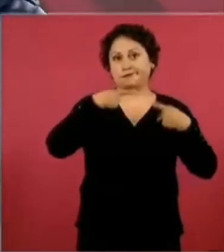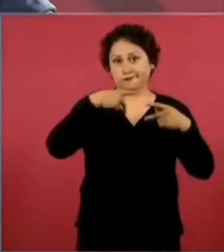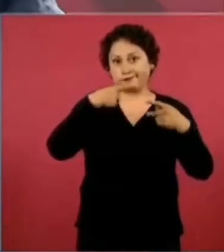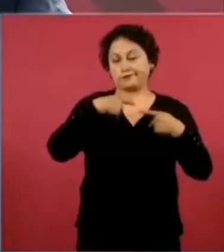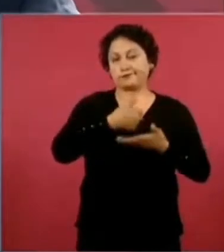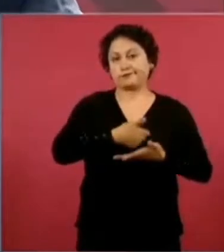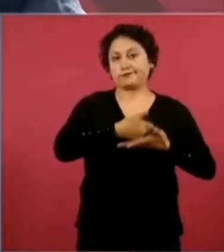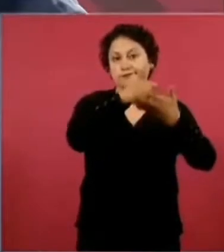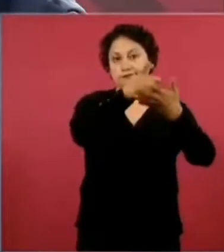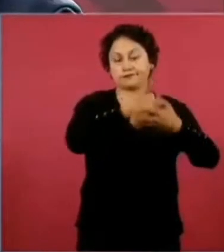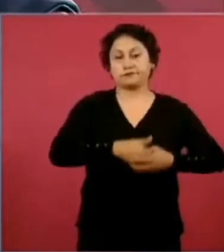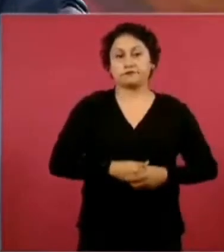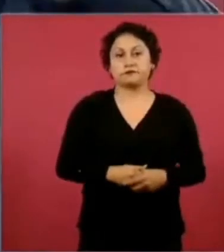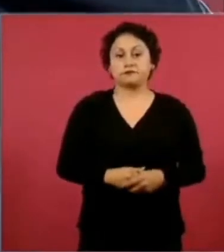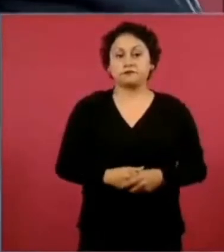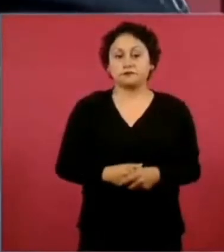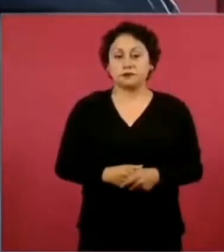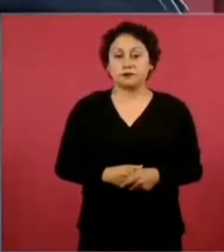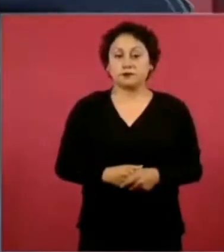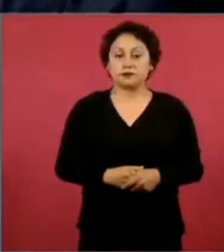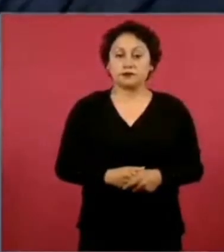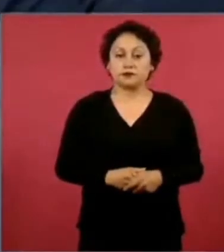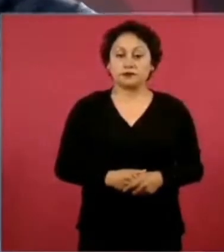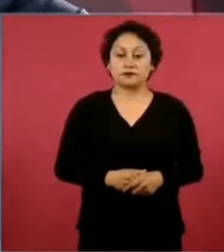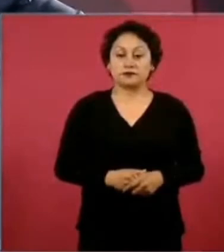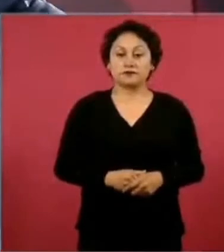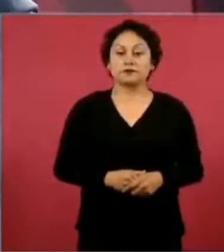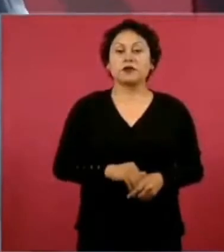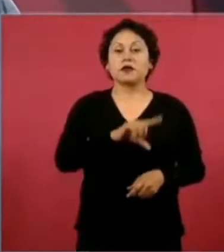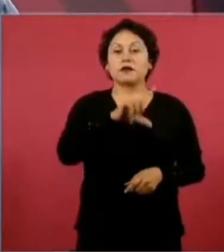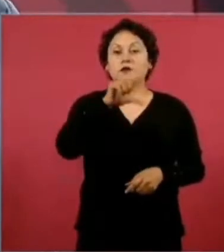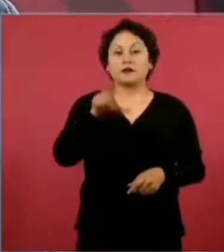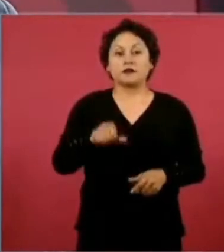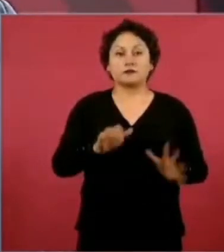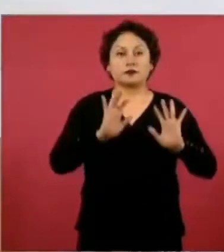ya no lo querían.